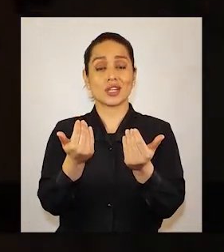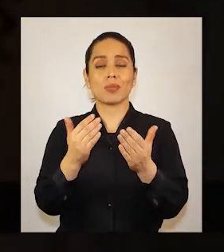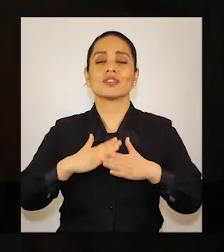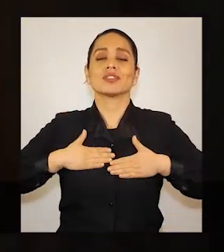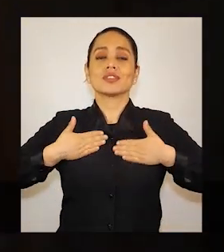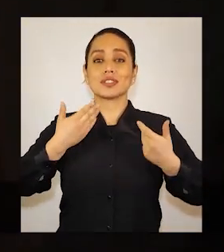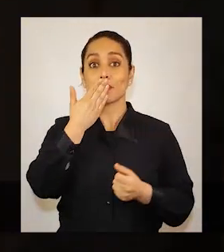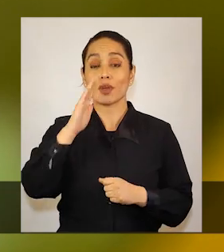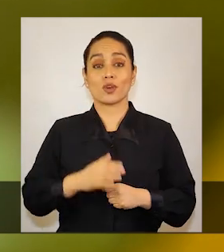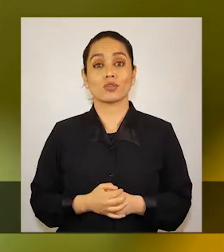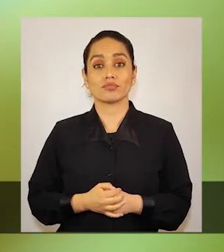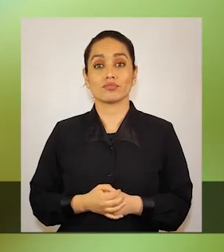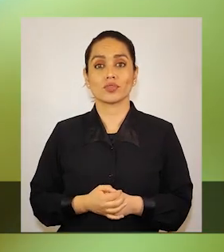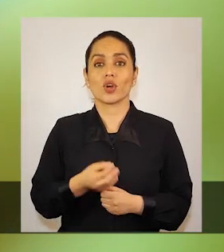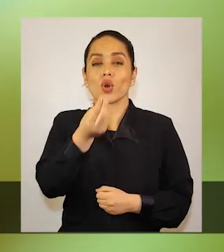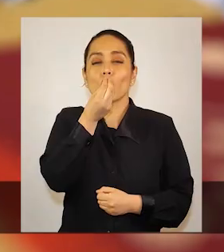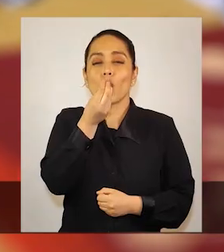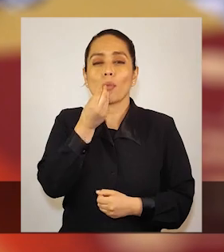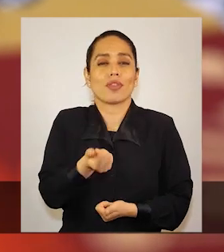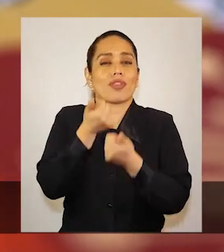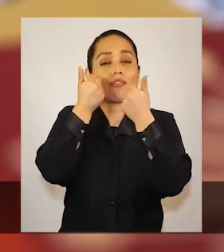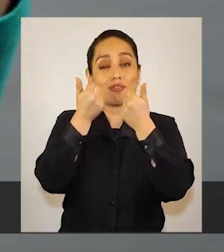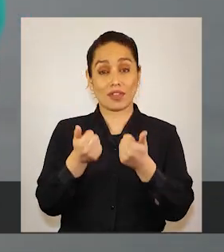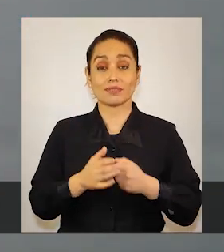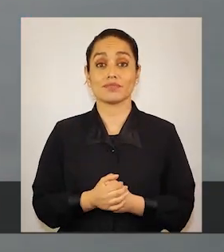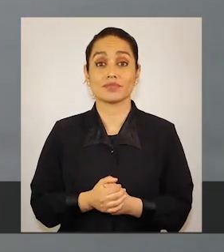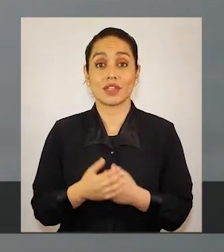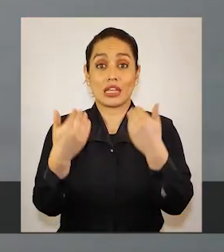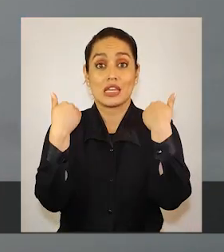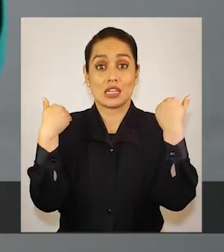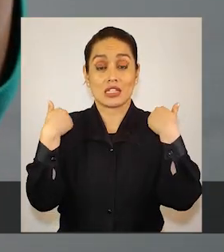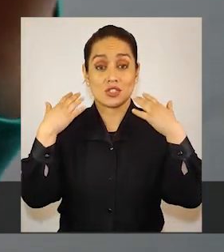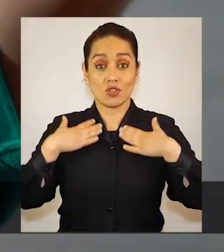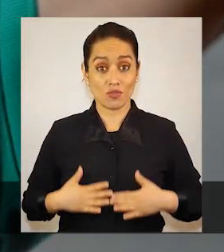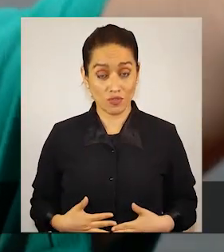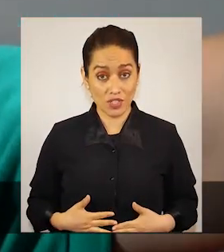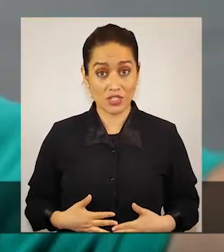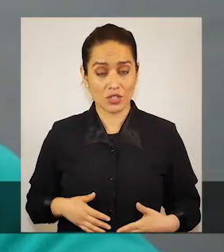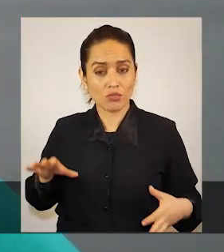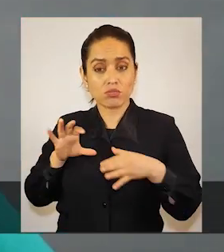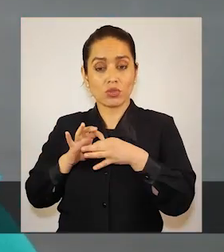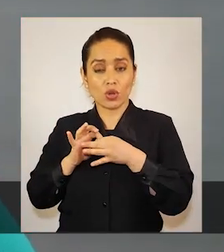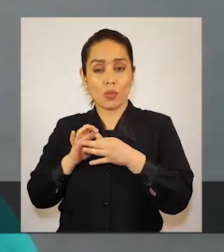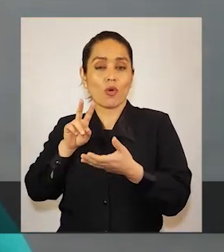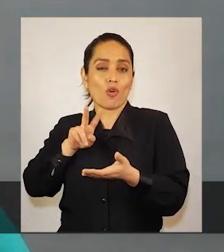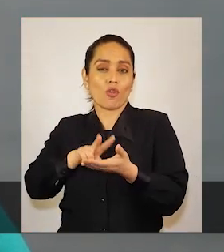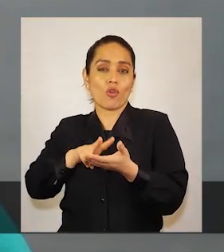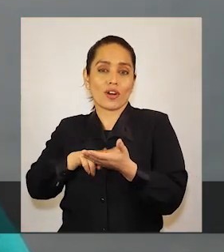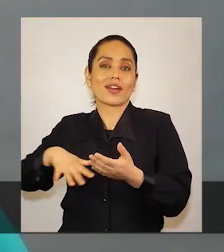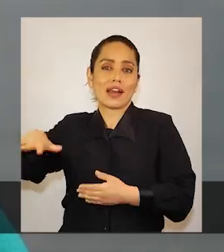reponerte. Una buena alimentación. Ejercicio físico acorde a tu realidad y